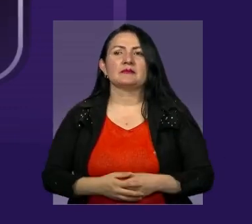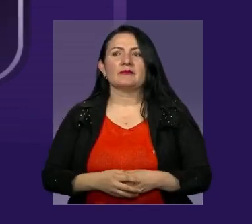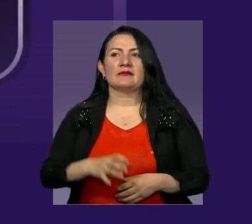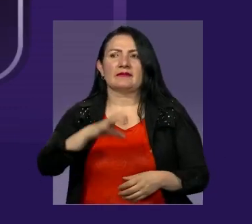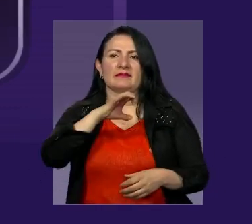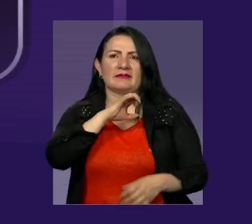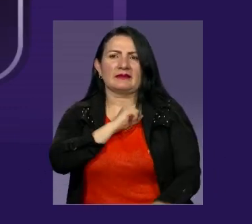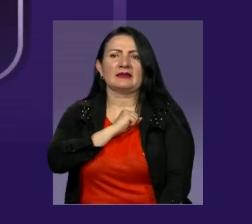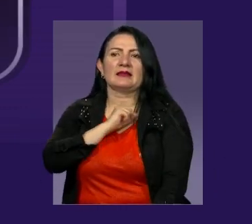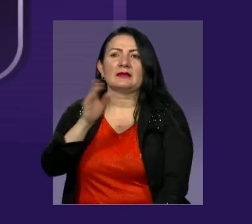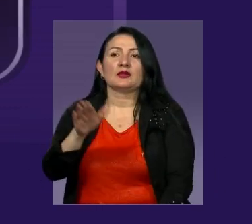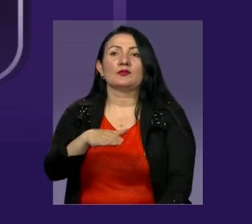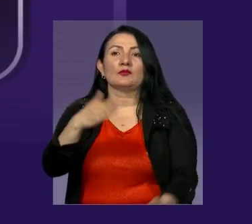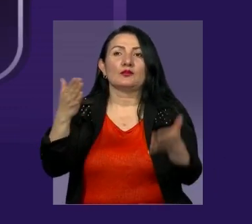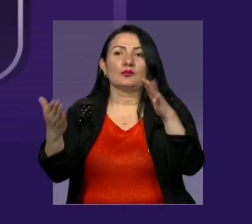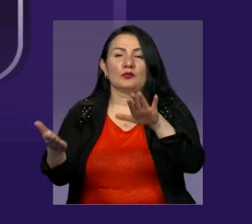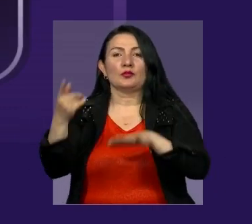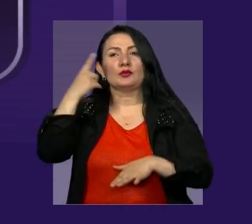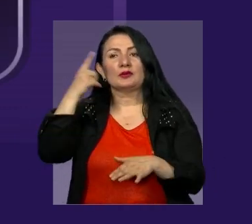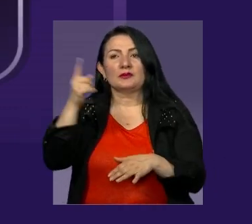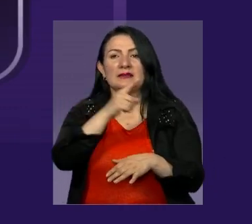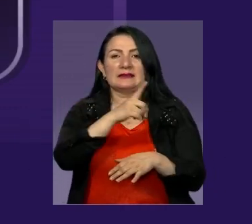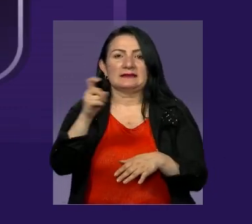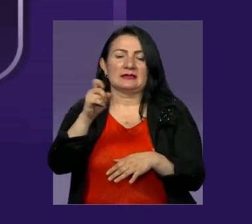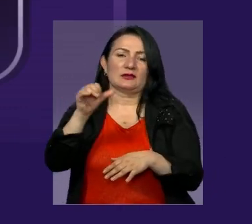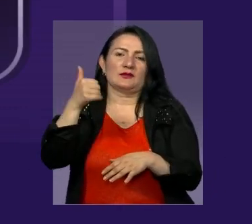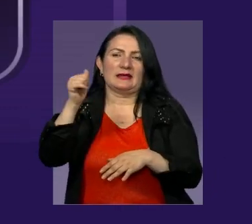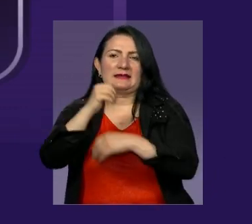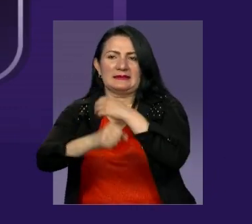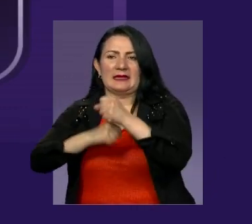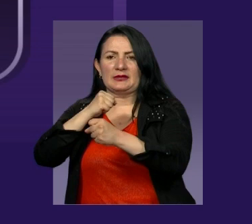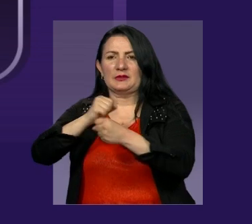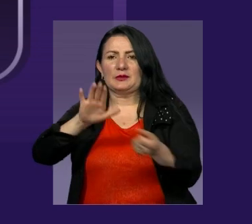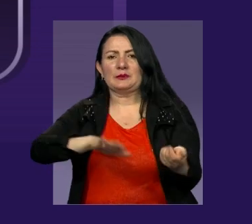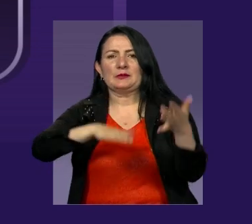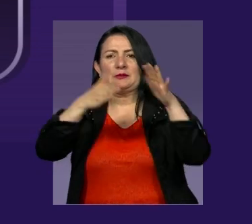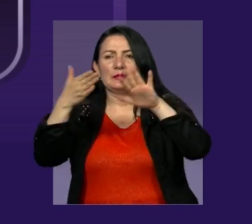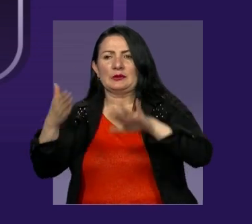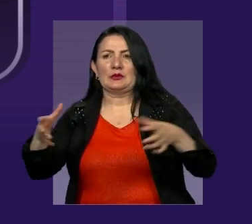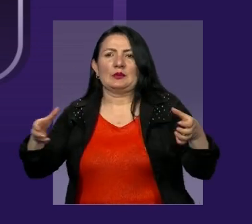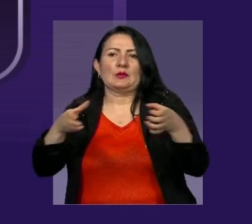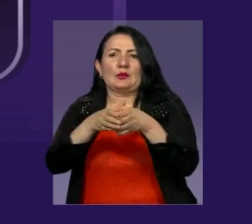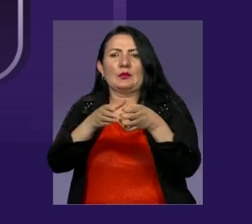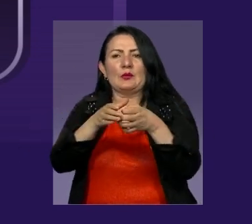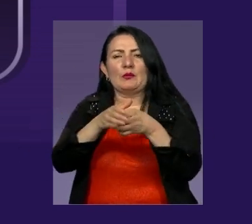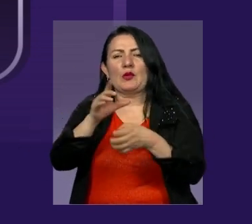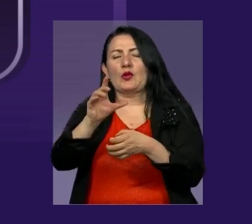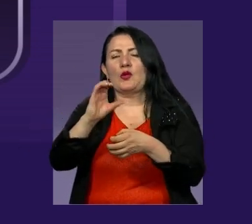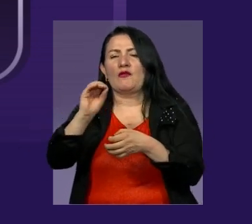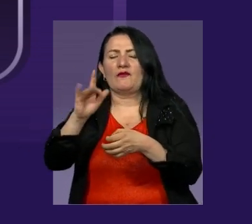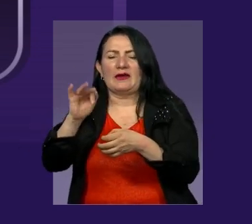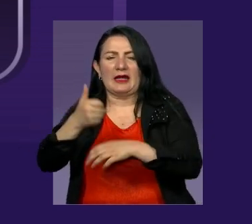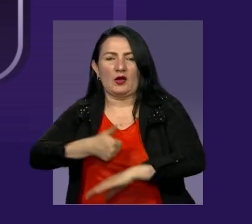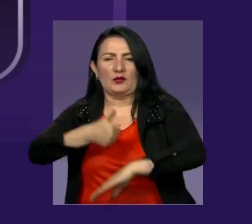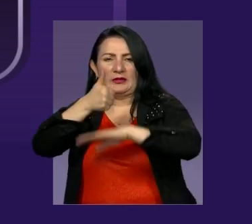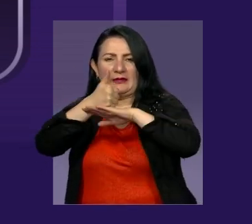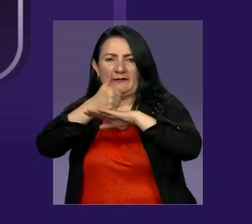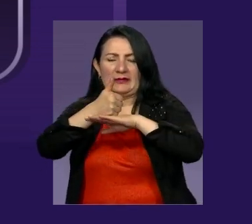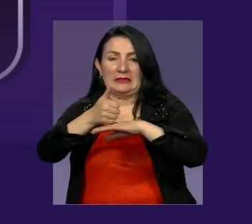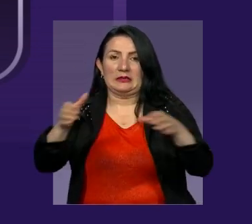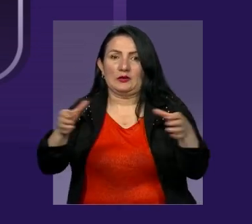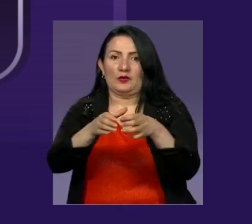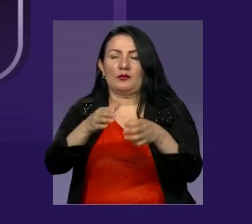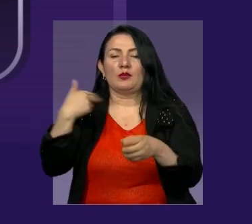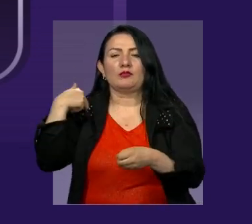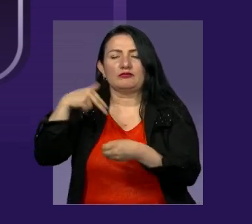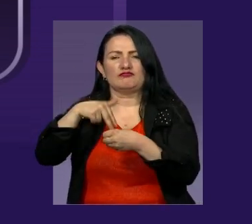Lamentamos profundamente el fallecimiento a sus 110 años del taita querubín Queta Alvarado, autoridad tradicional del pueblo Cofán,